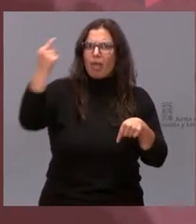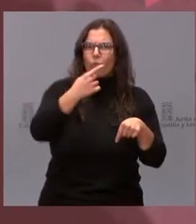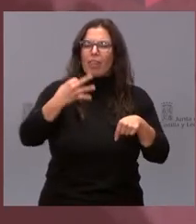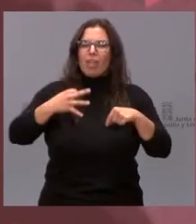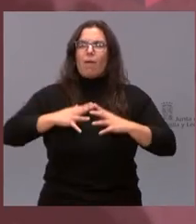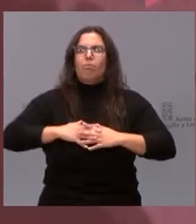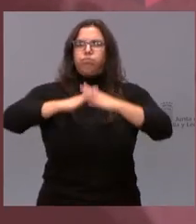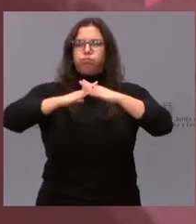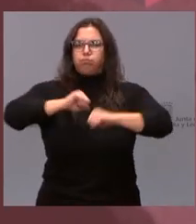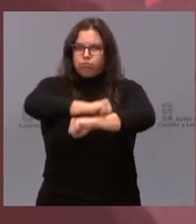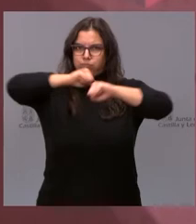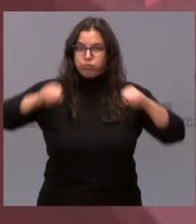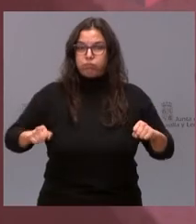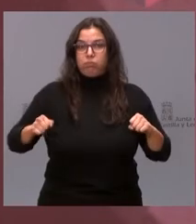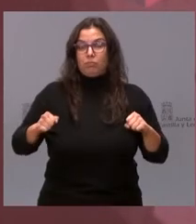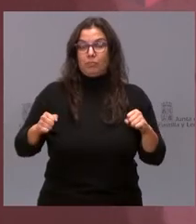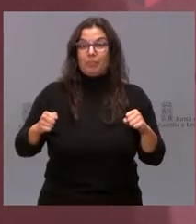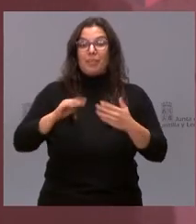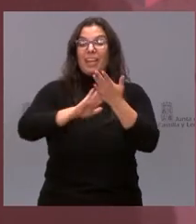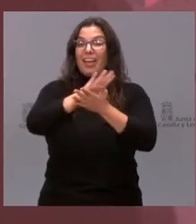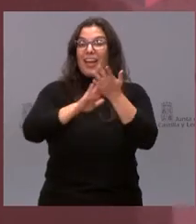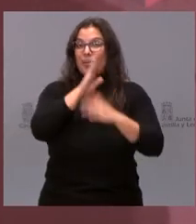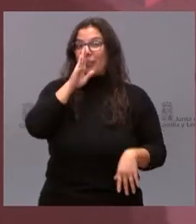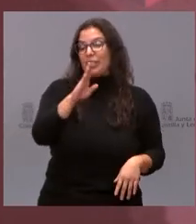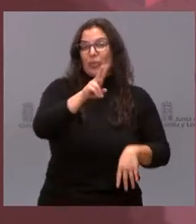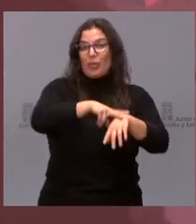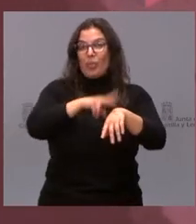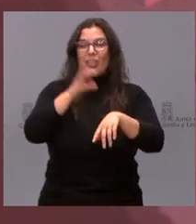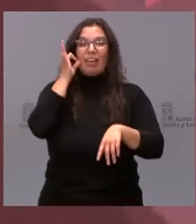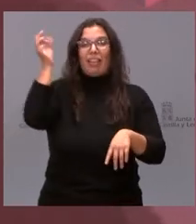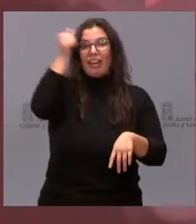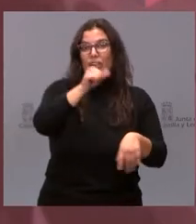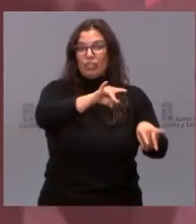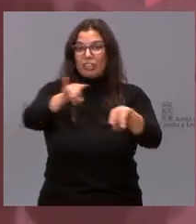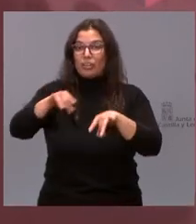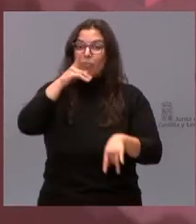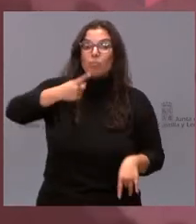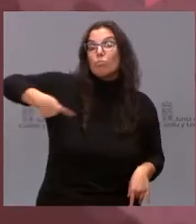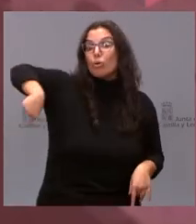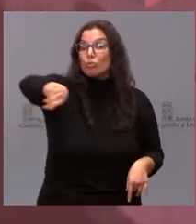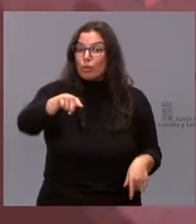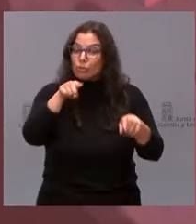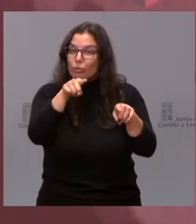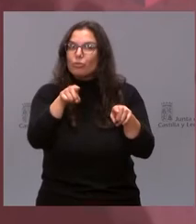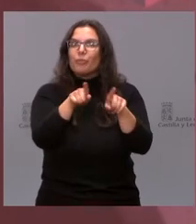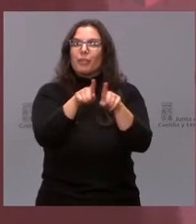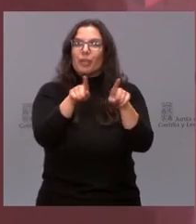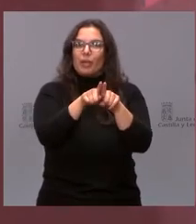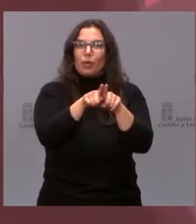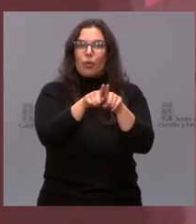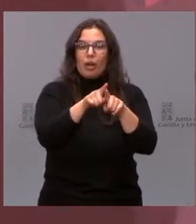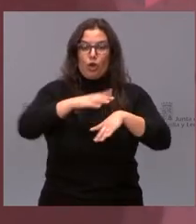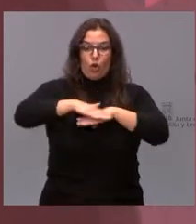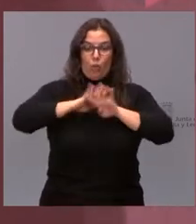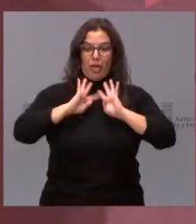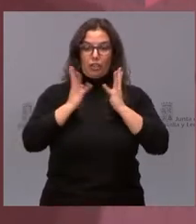Y decía que me dirigía a los delegados y a las delegadas territoriales porque vosotros, por un lado, sois las manos del Gobierno al